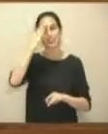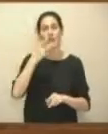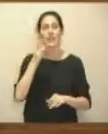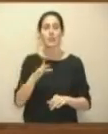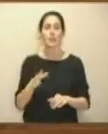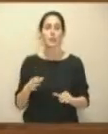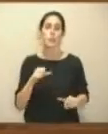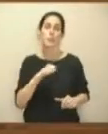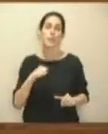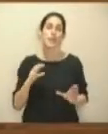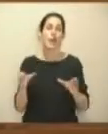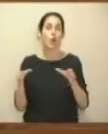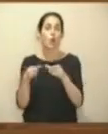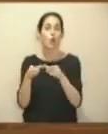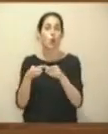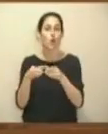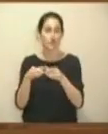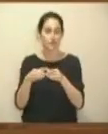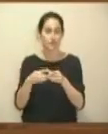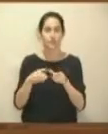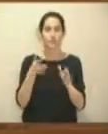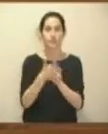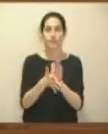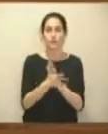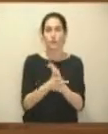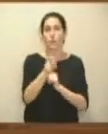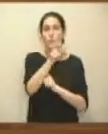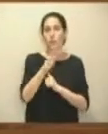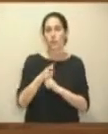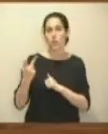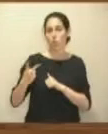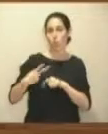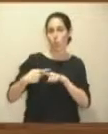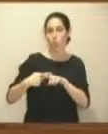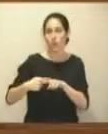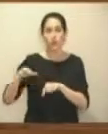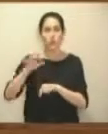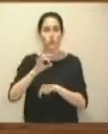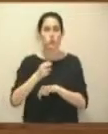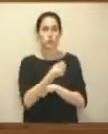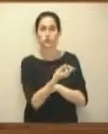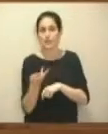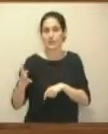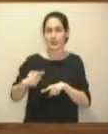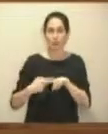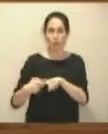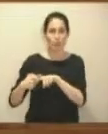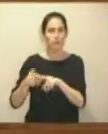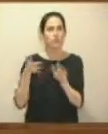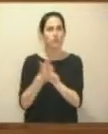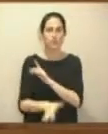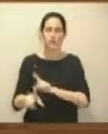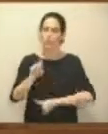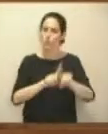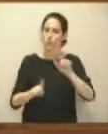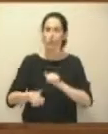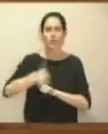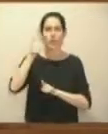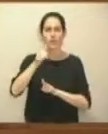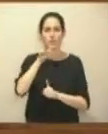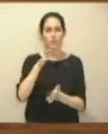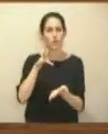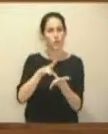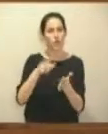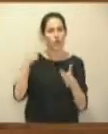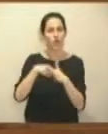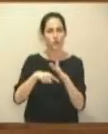colectiva montes proindiviso, montes en mano común, que presentan quizá una mayor complejidad a la hora de abordar su